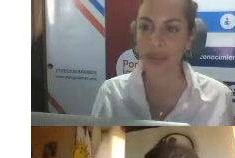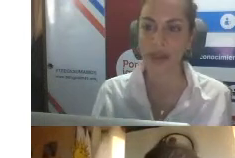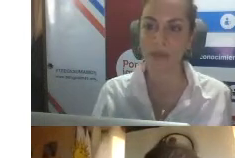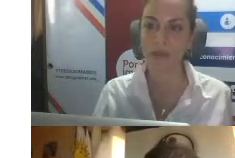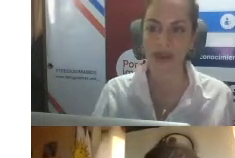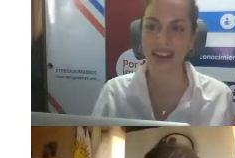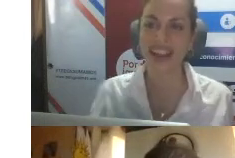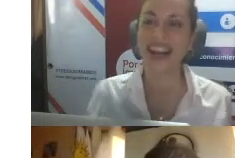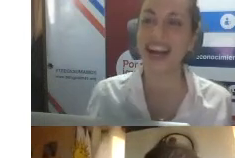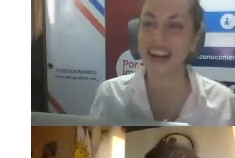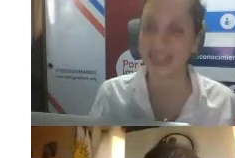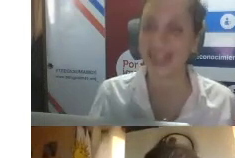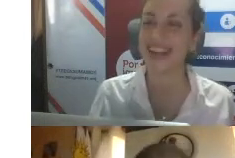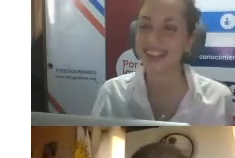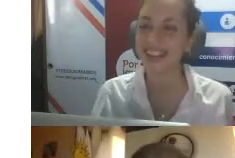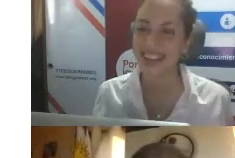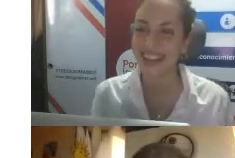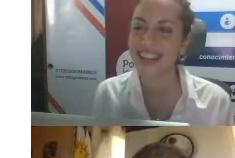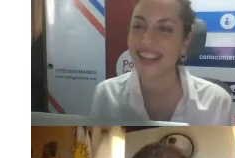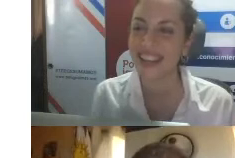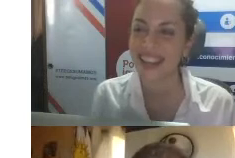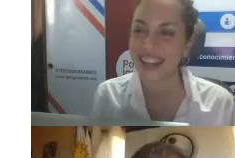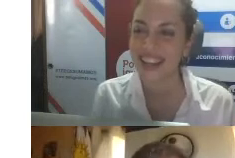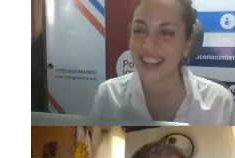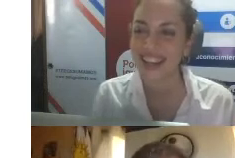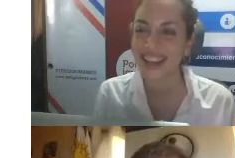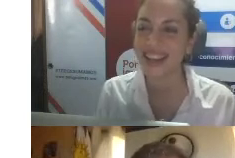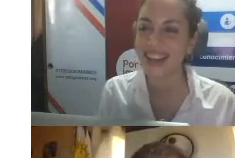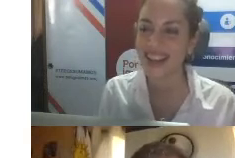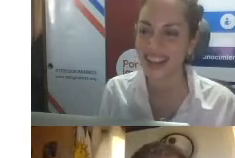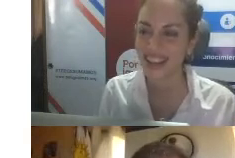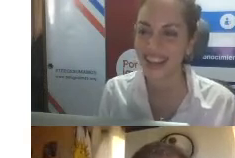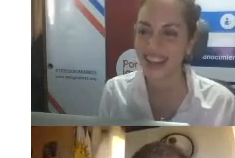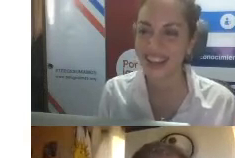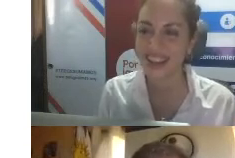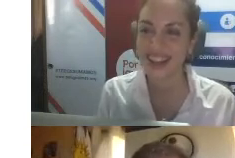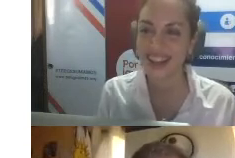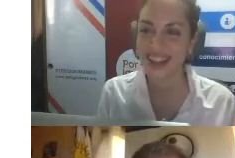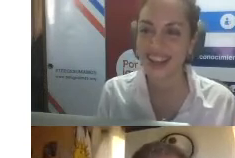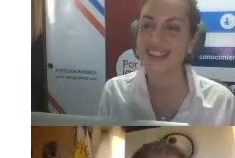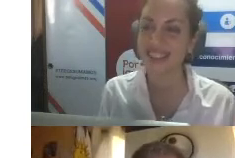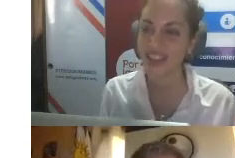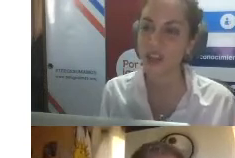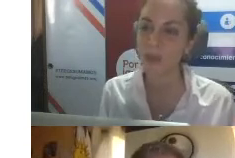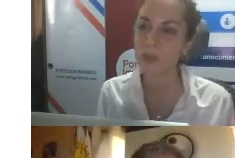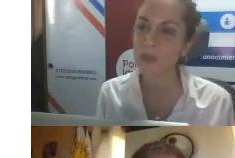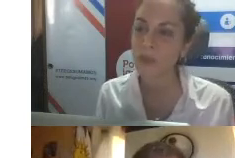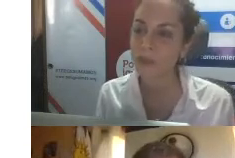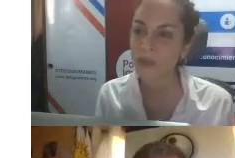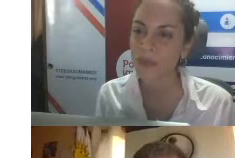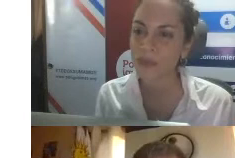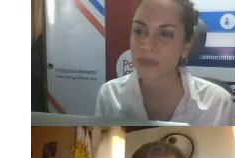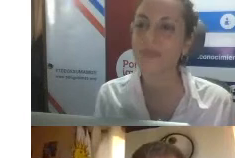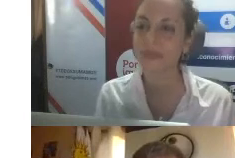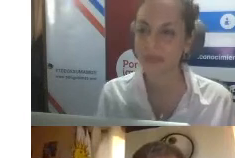Bien. Bueno. Ahí está. Bien. Como expresaba anteriormente, es